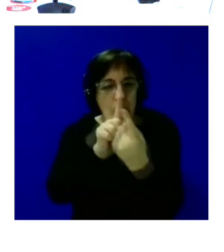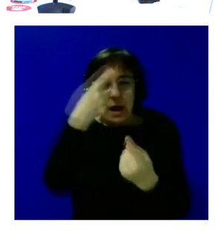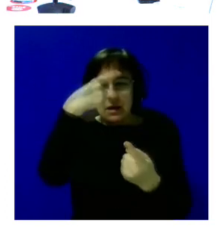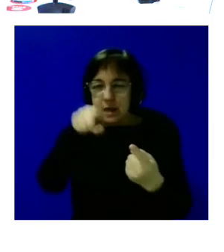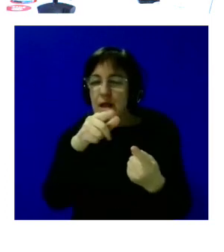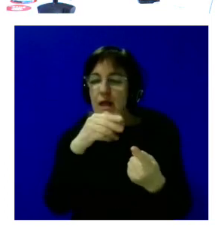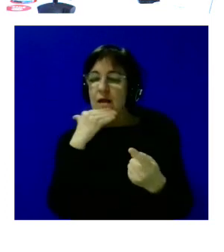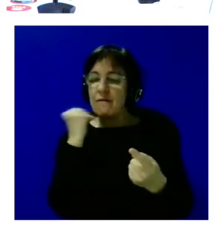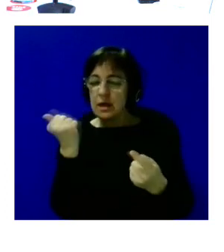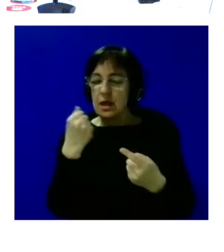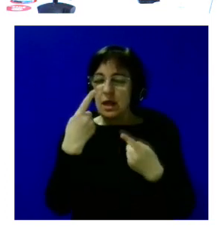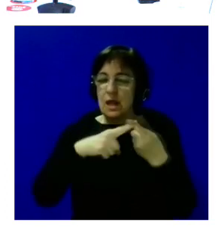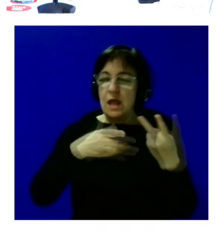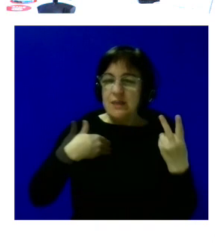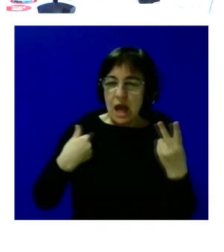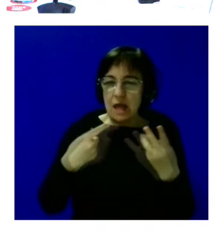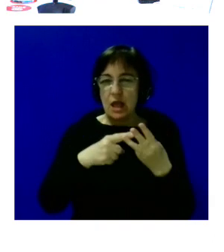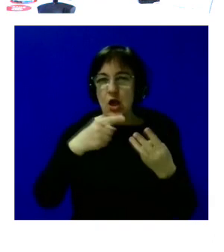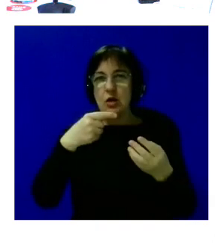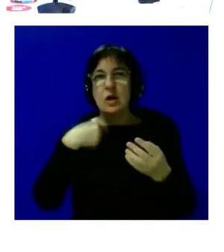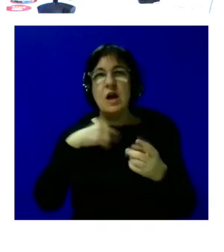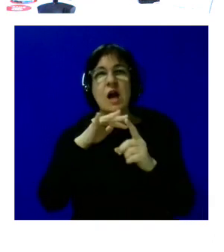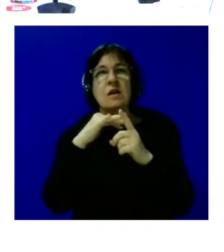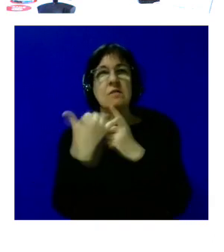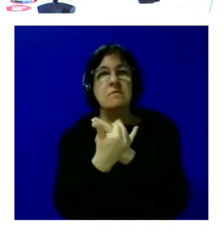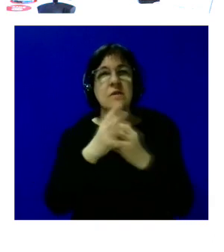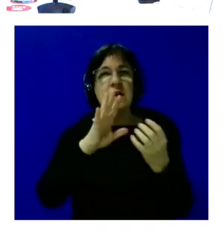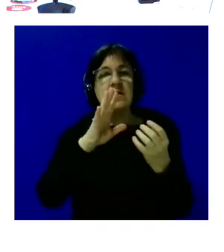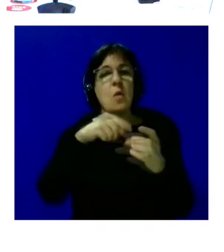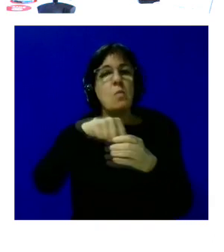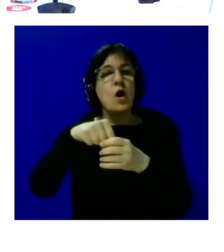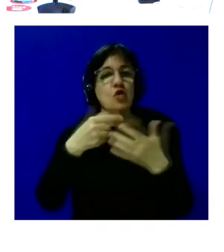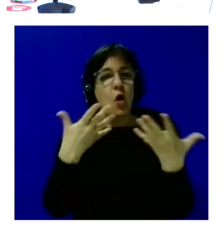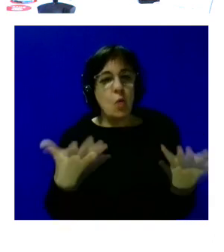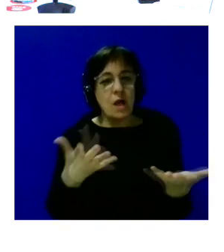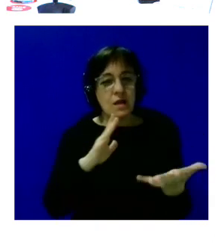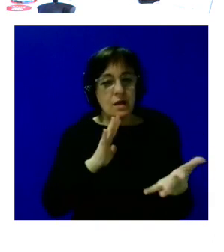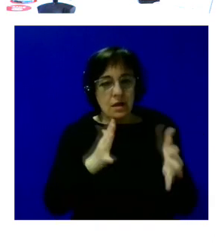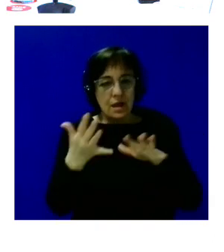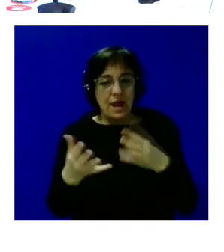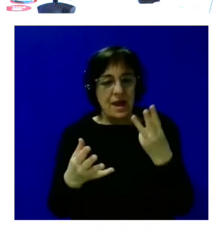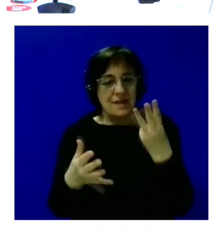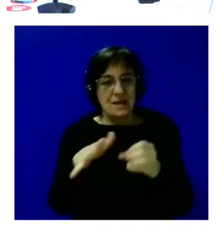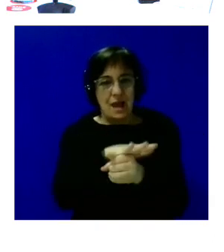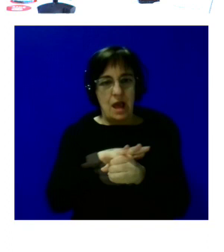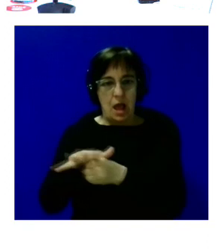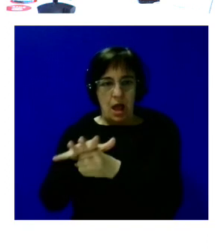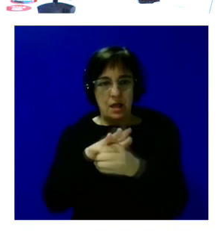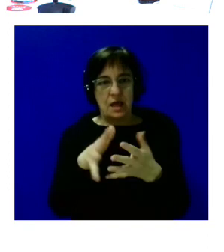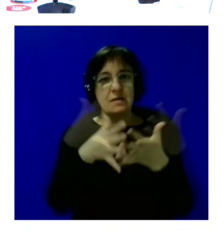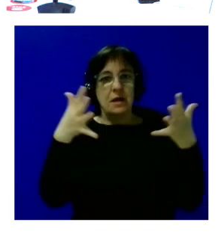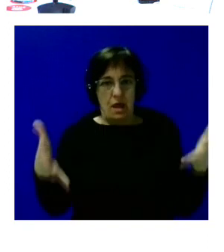habilidades intereses y condiciones ideales de puesto que se van a producir en tres áreas vocacionales amplias